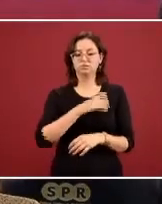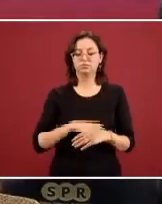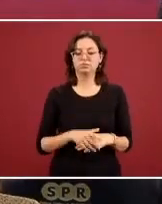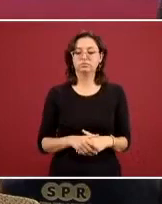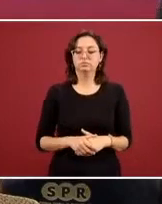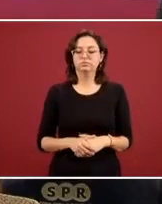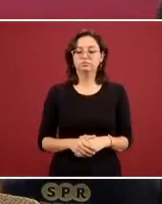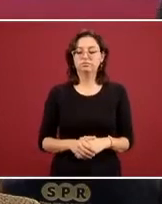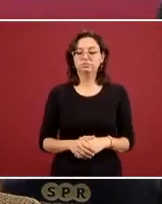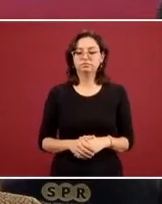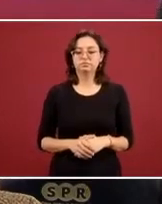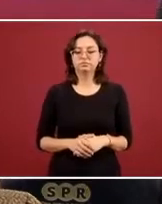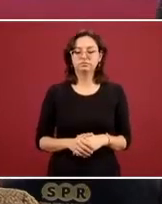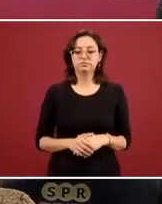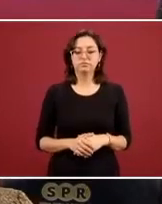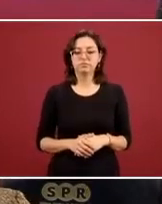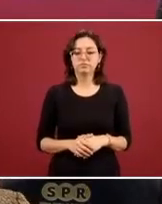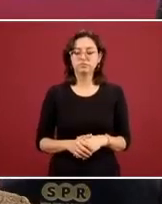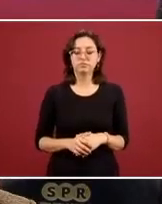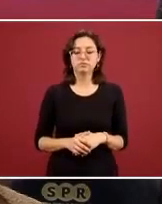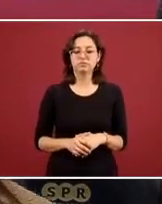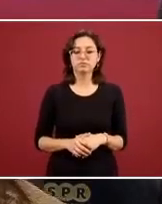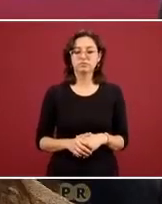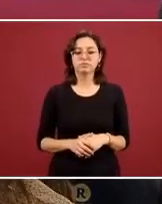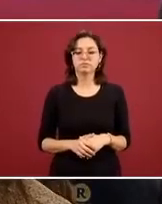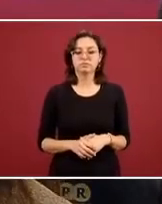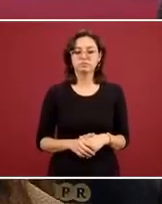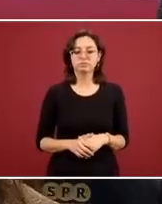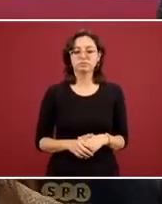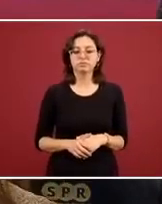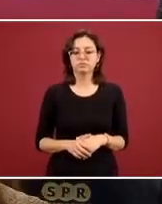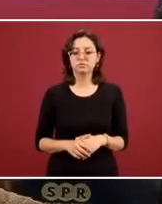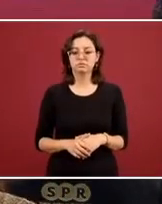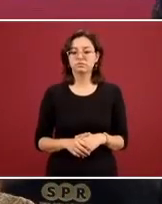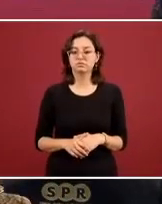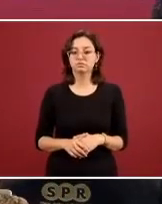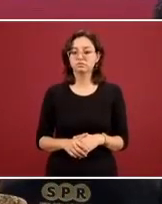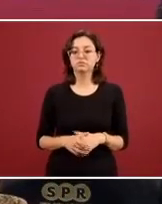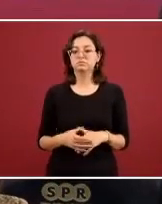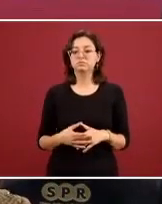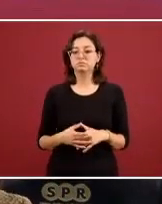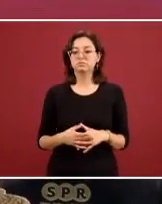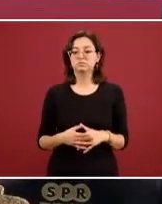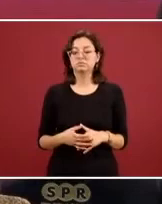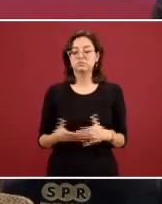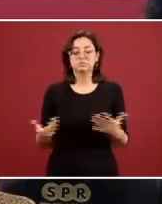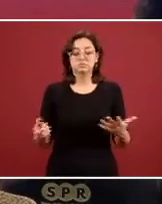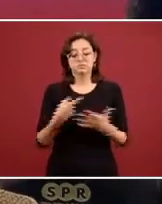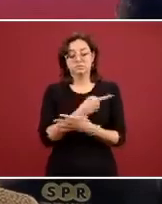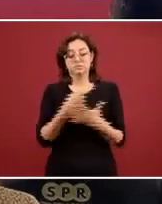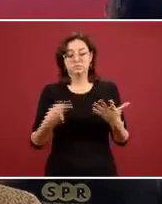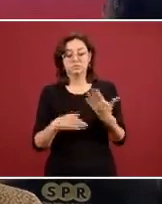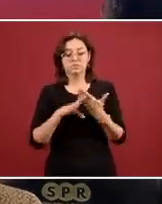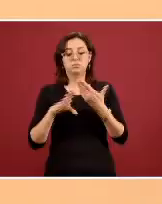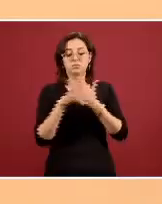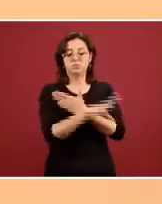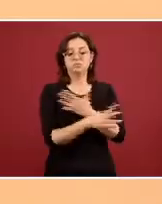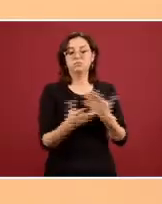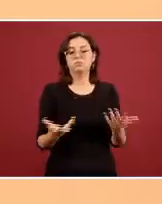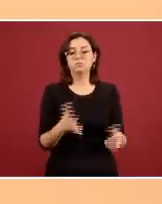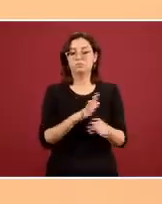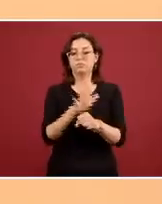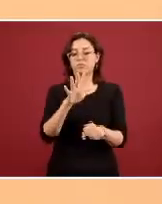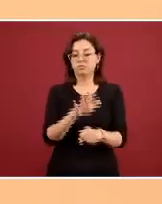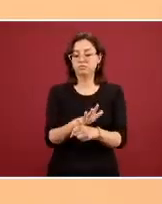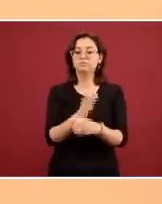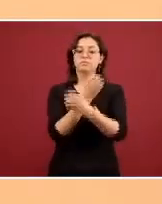manera que entre las estrategias que tenemos para contrarrestar todo esto es la educación vamos a ver